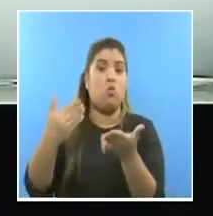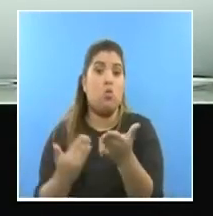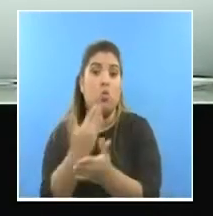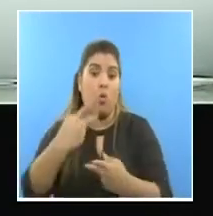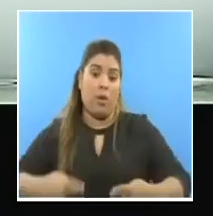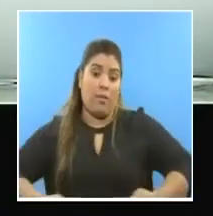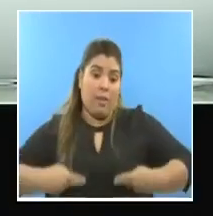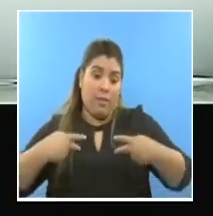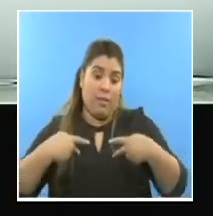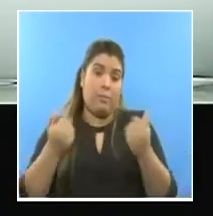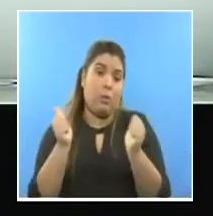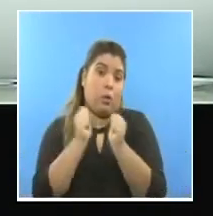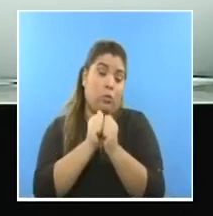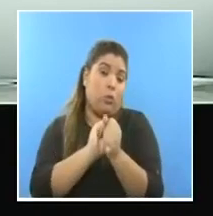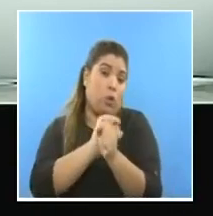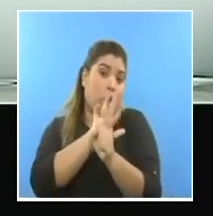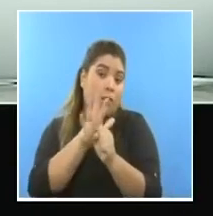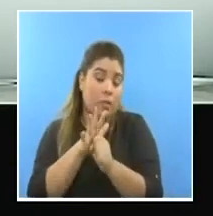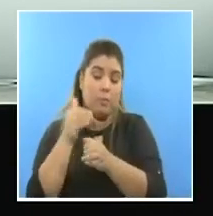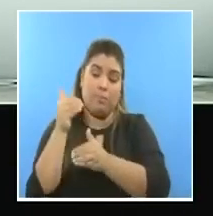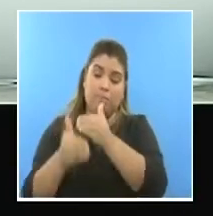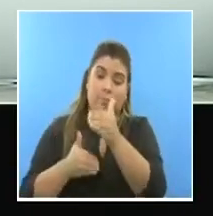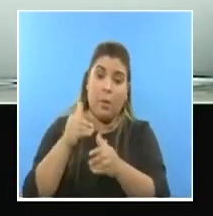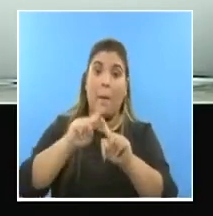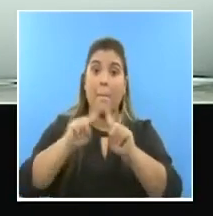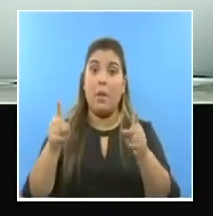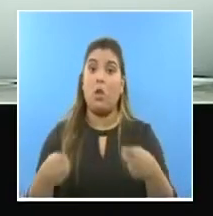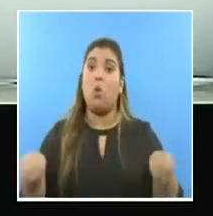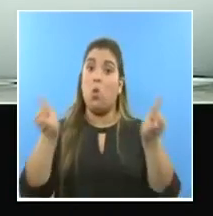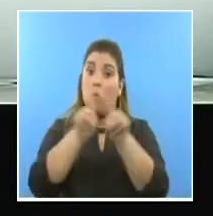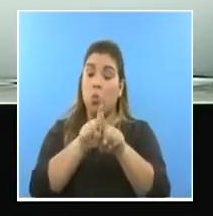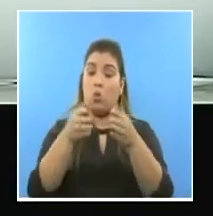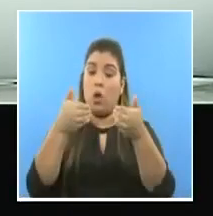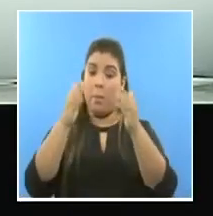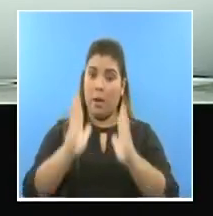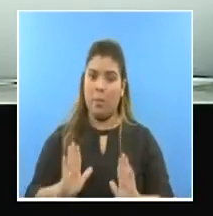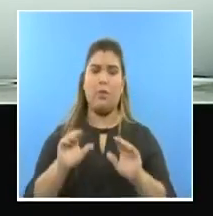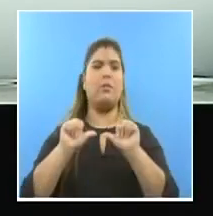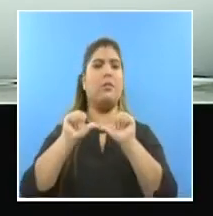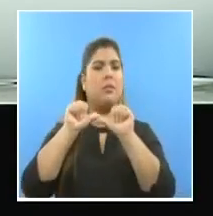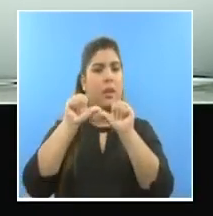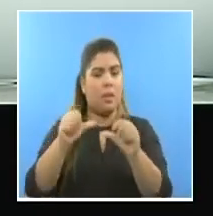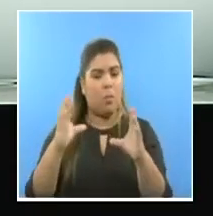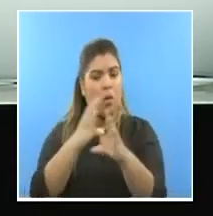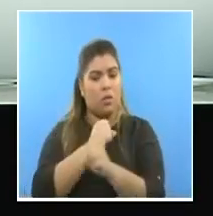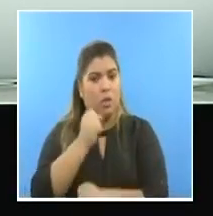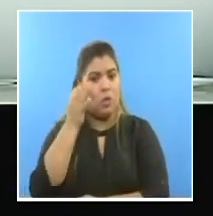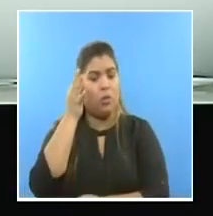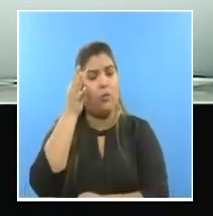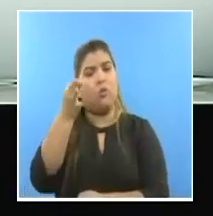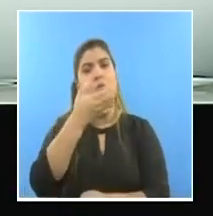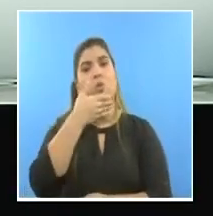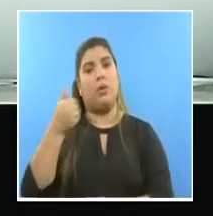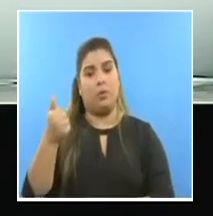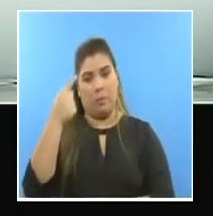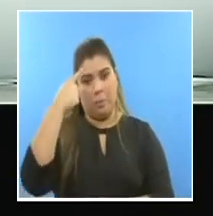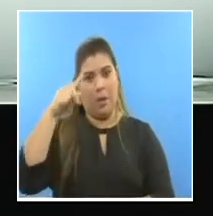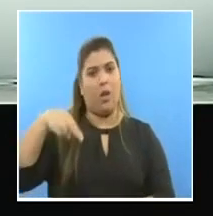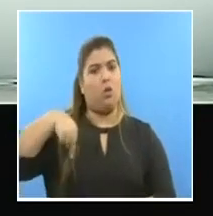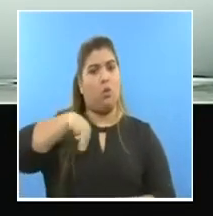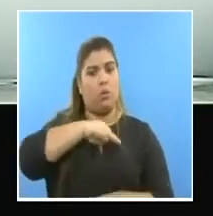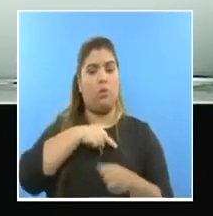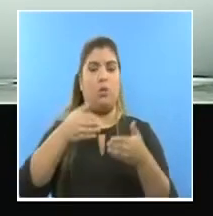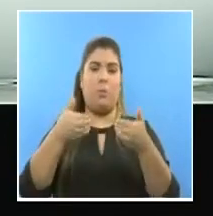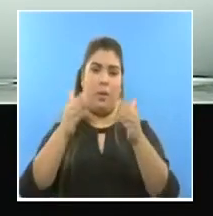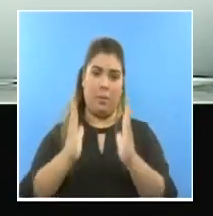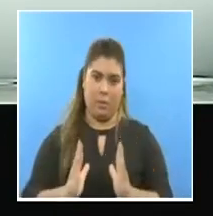confianza que juntos los panameños continuaremos construyendo el destino al que estamos llamados. Un